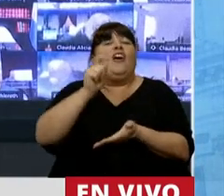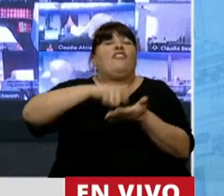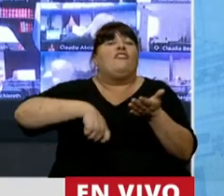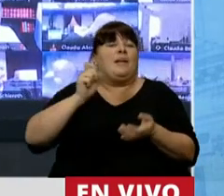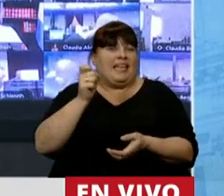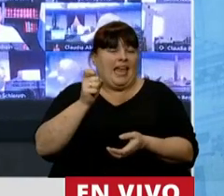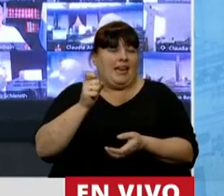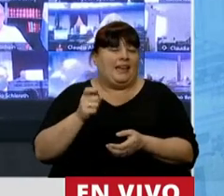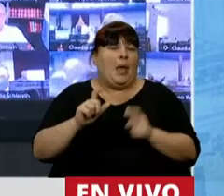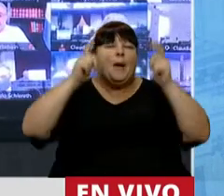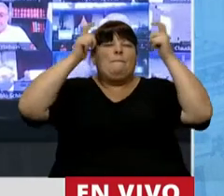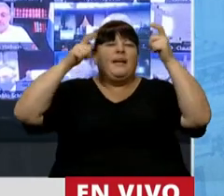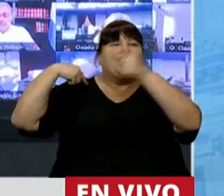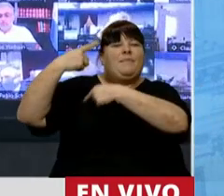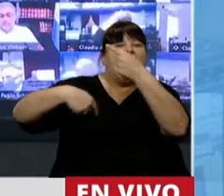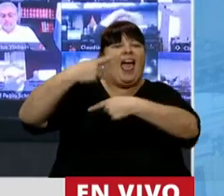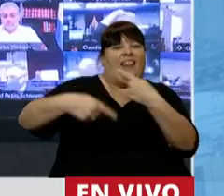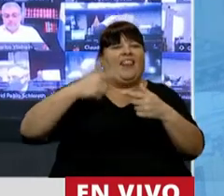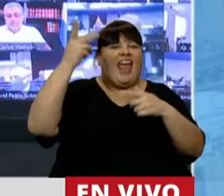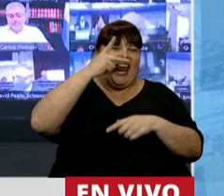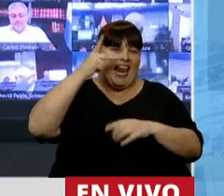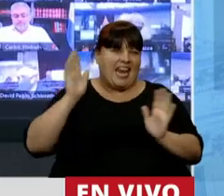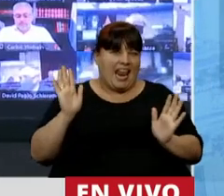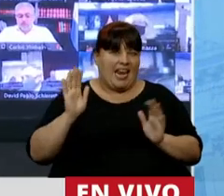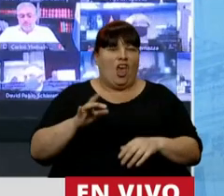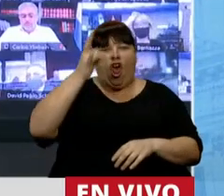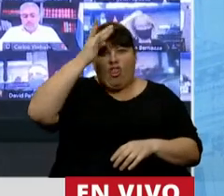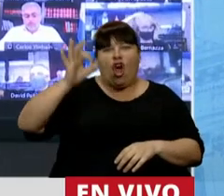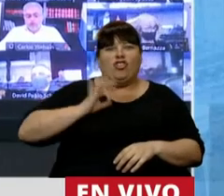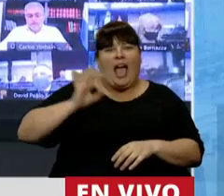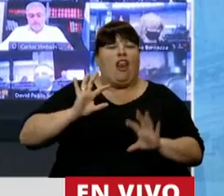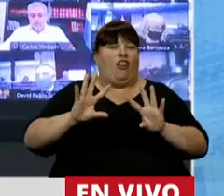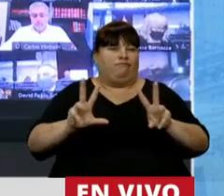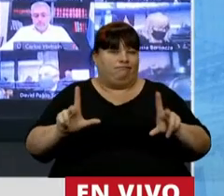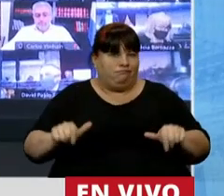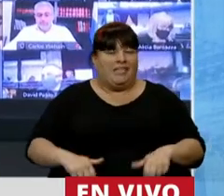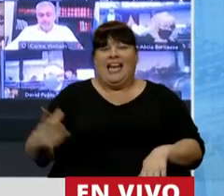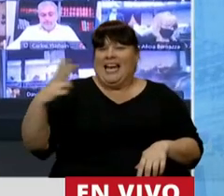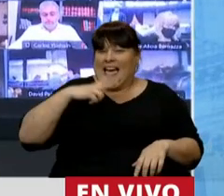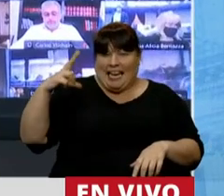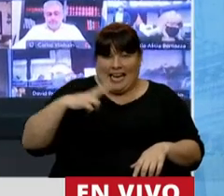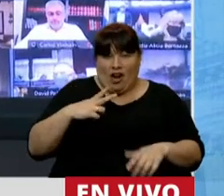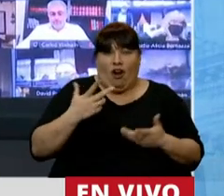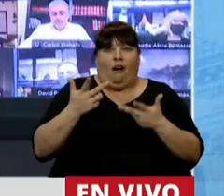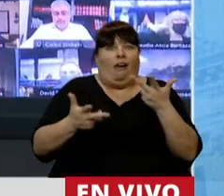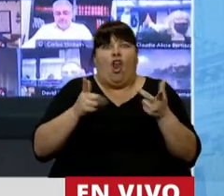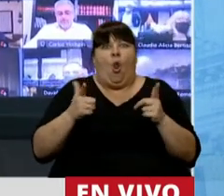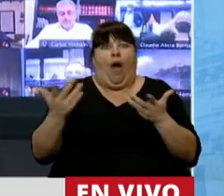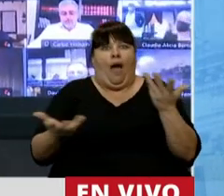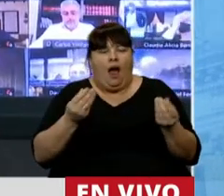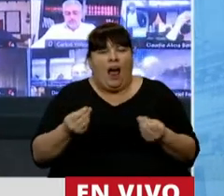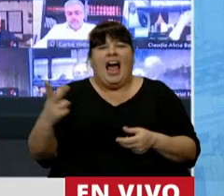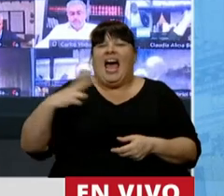del príncipe heredero de la dinastía Kirchner. 12 años de saqueo. Riquezas que no pueden explicar.